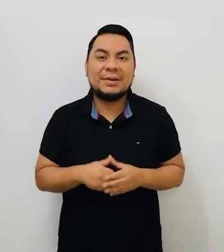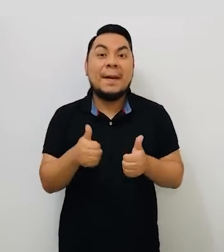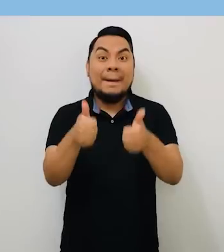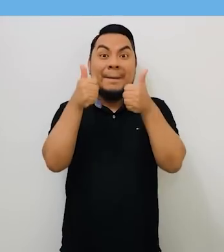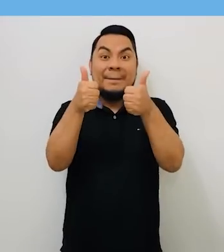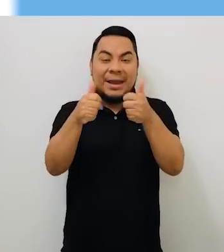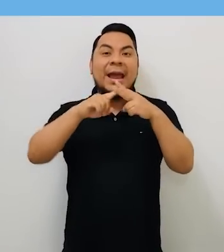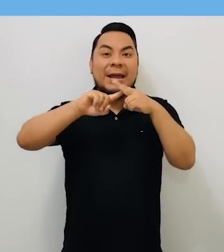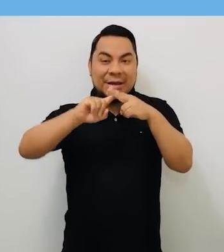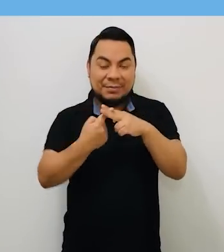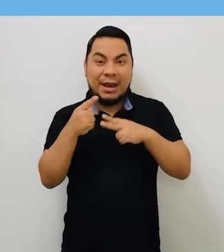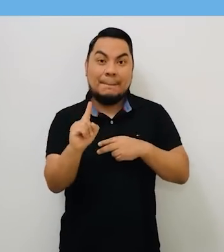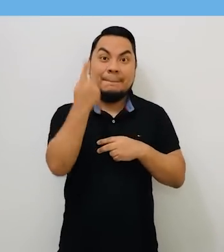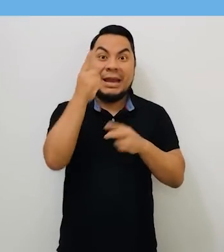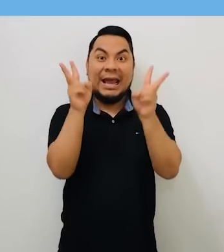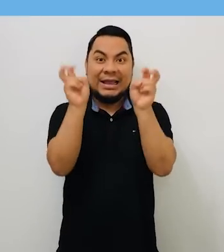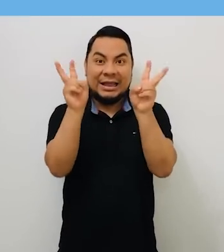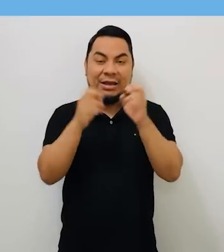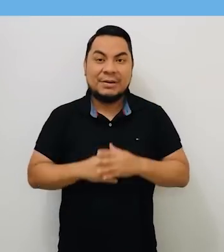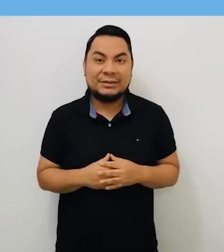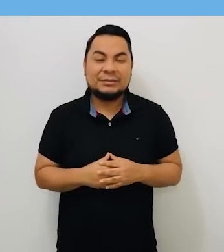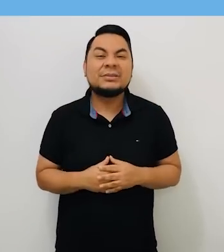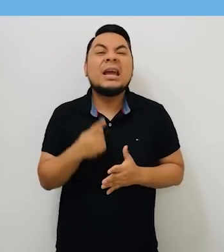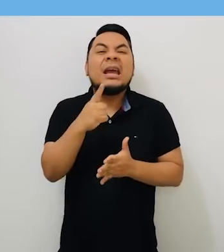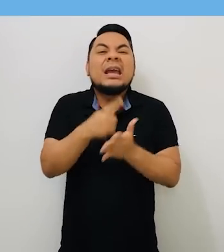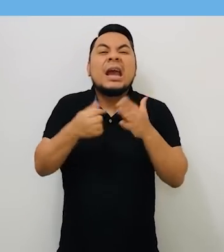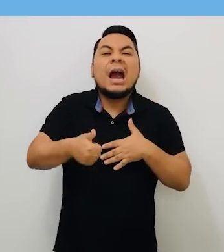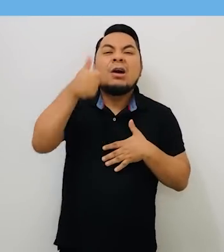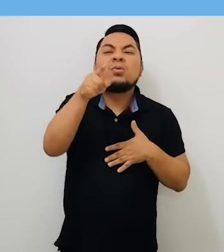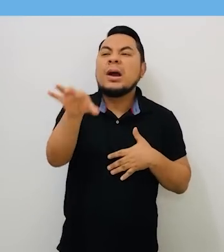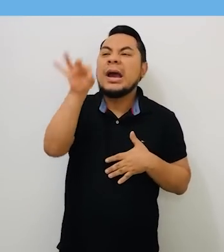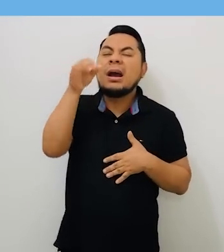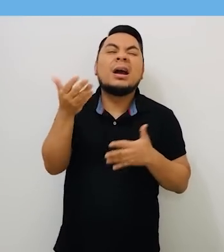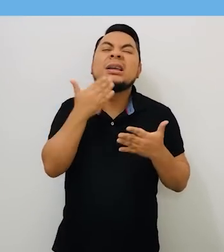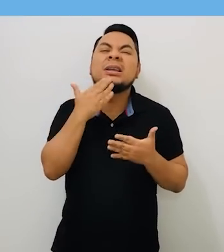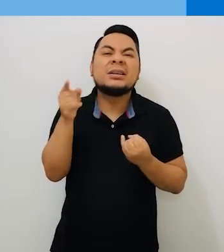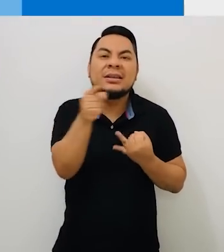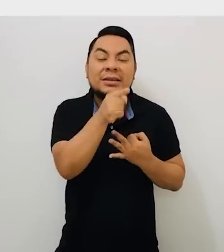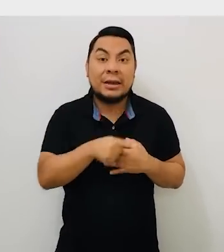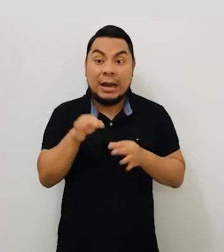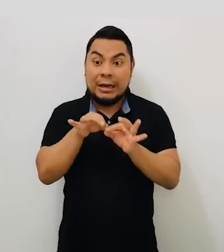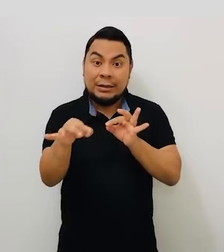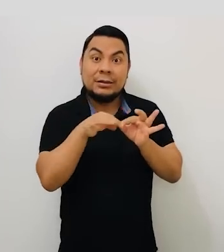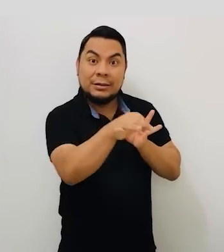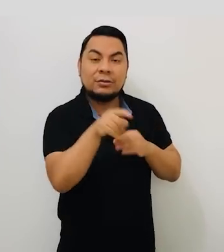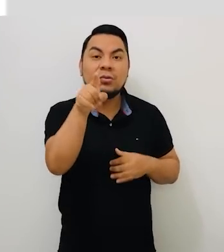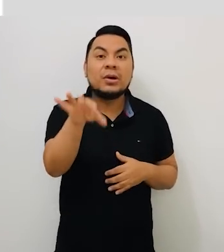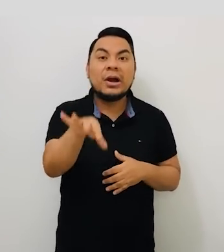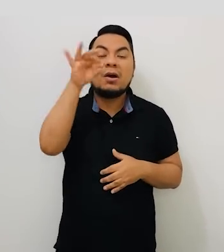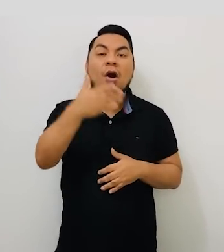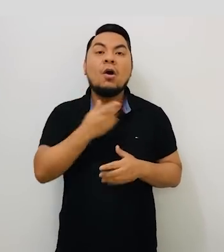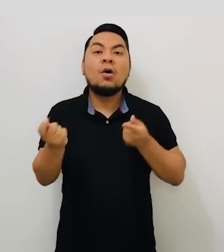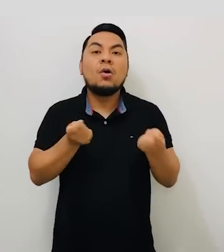votación. Muy bien, empecemos con el primer tema. ¿A qué autoridades elegiremos? Para las